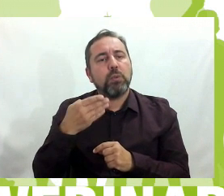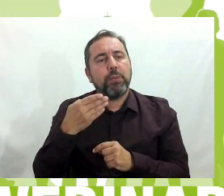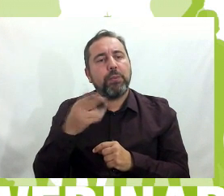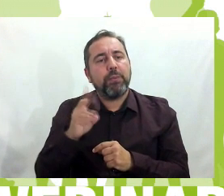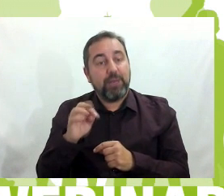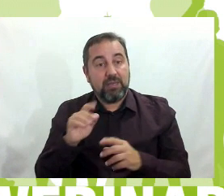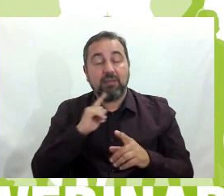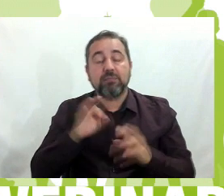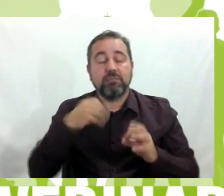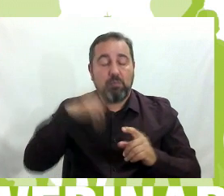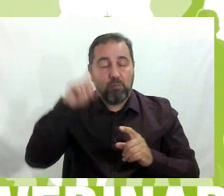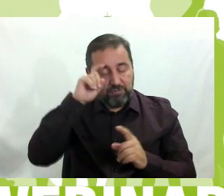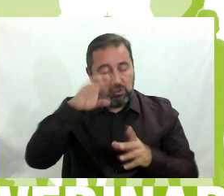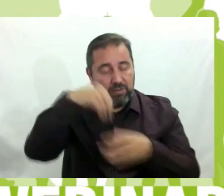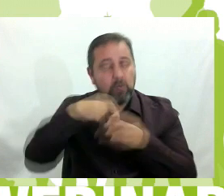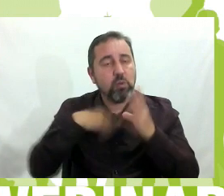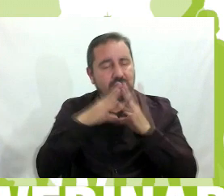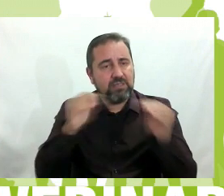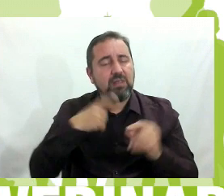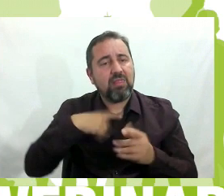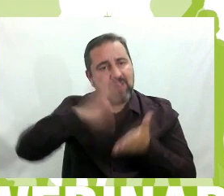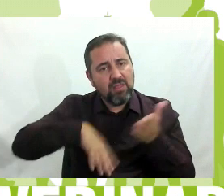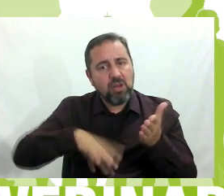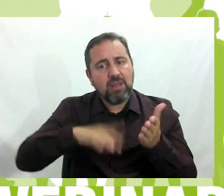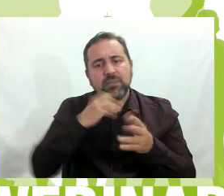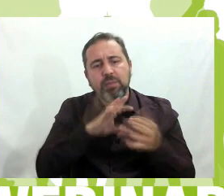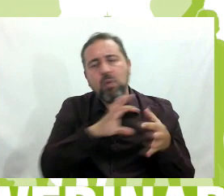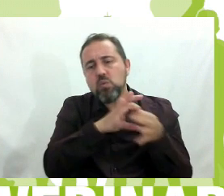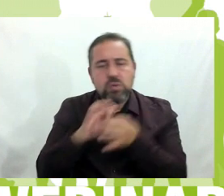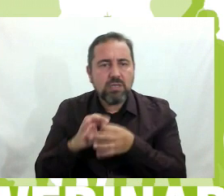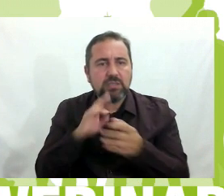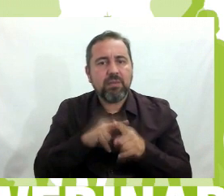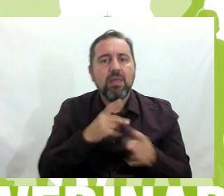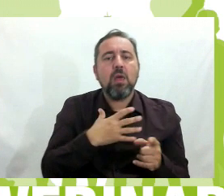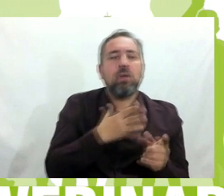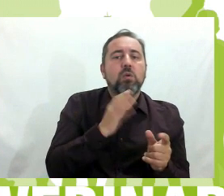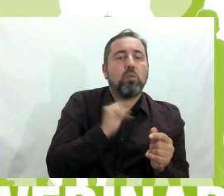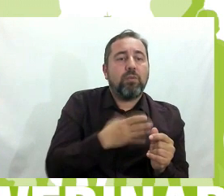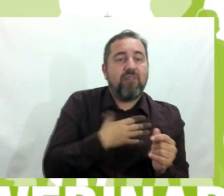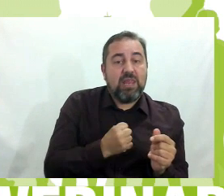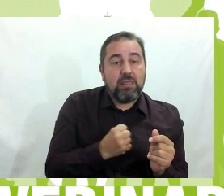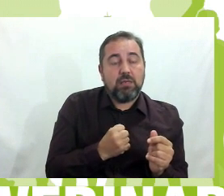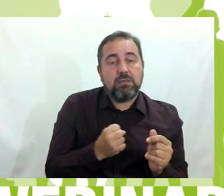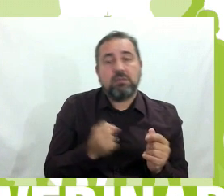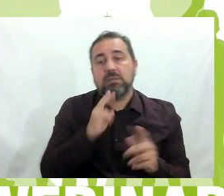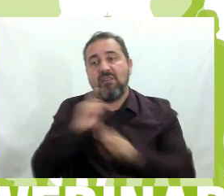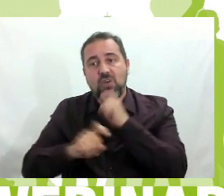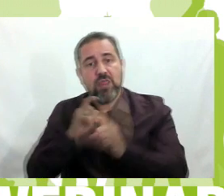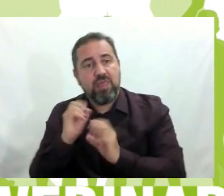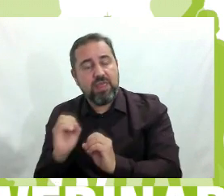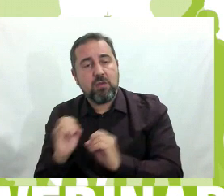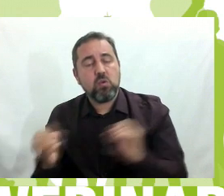por la Universidad de Barcelona, ya explicaba que estaba muy bien unir el Club de Valientes con violencia cero. Así queda muy claro que